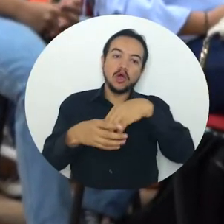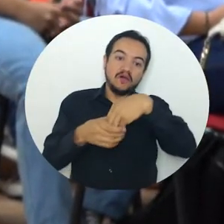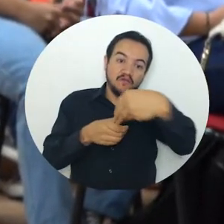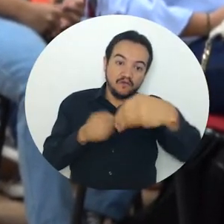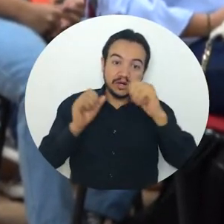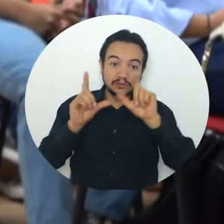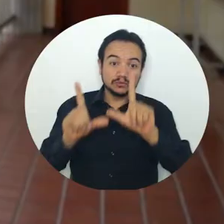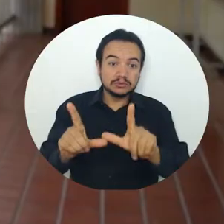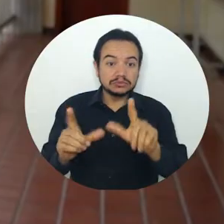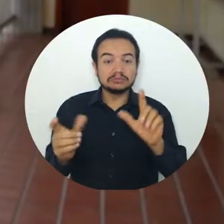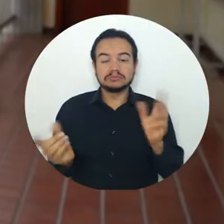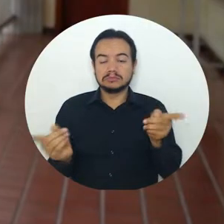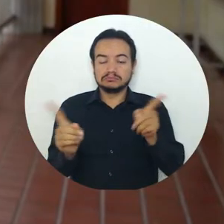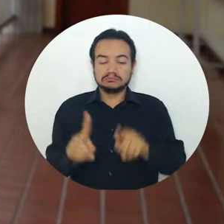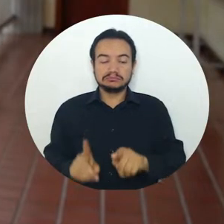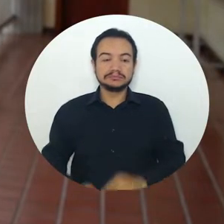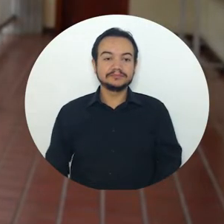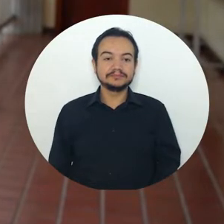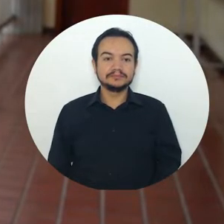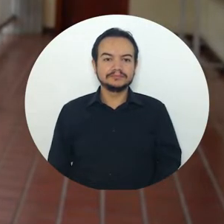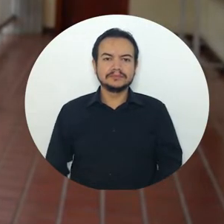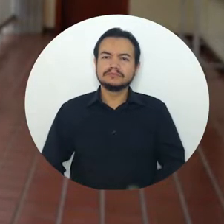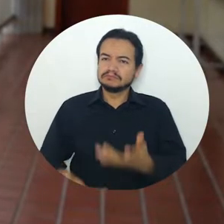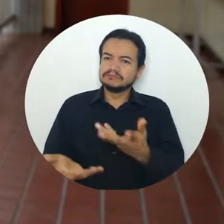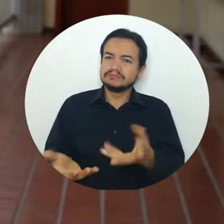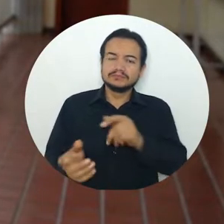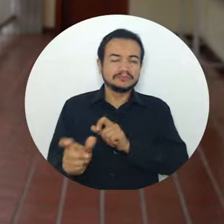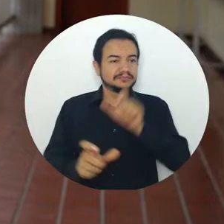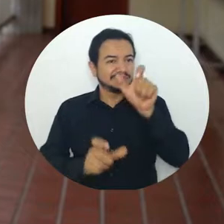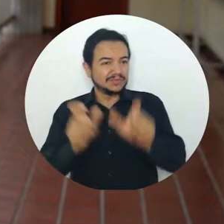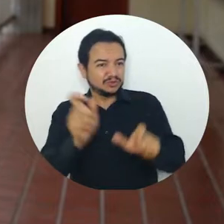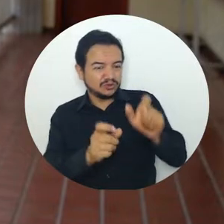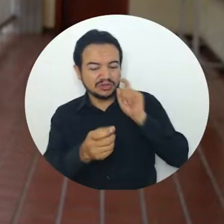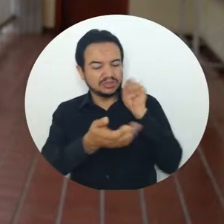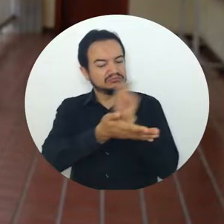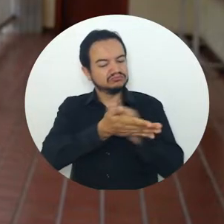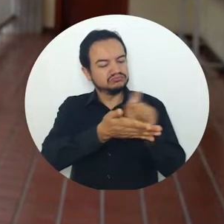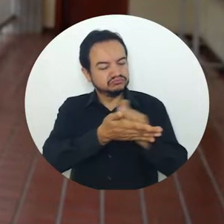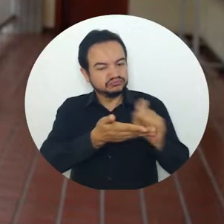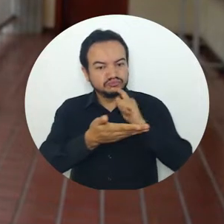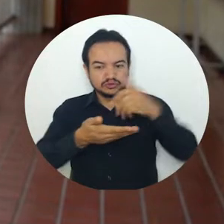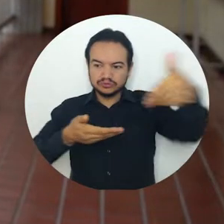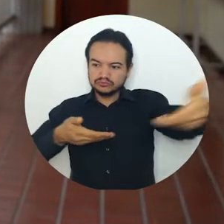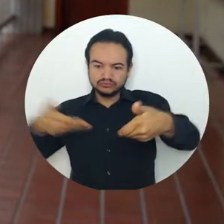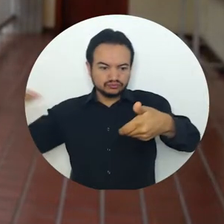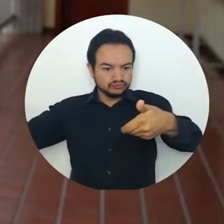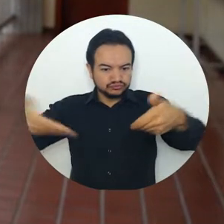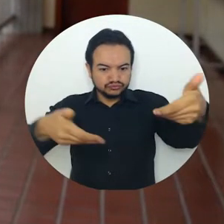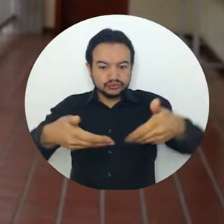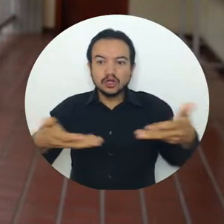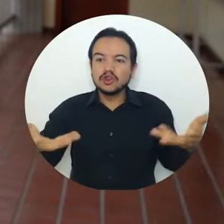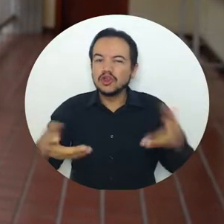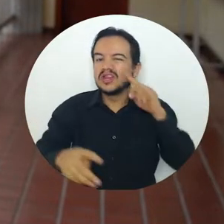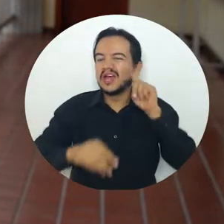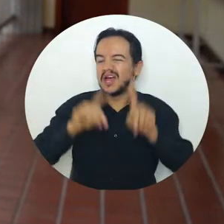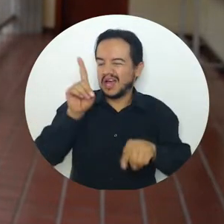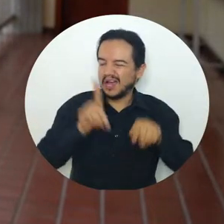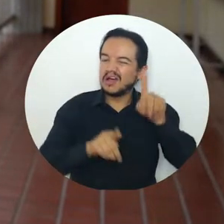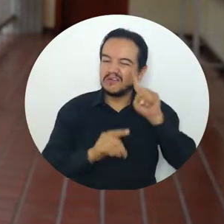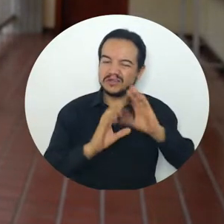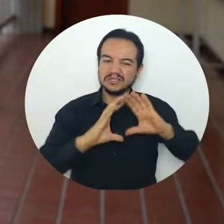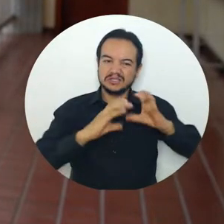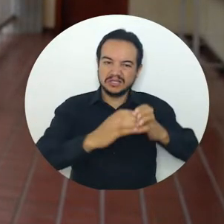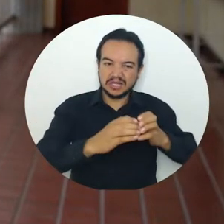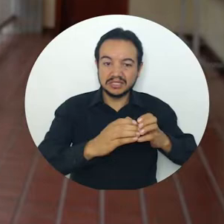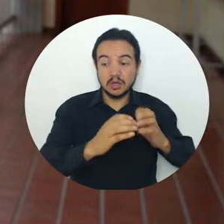Se reciben los diferentes trabajos realizados por ellos muchas veces en el aula de clases, también